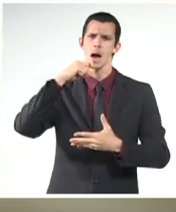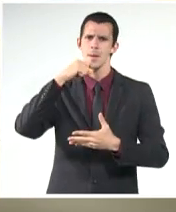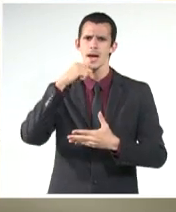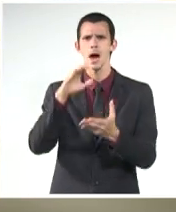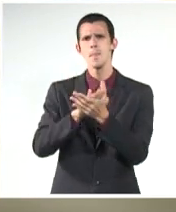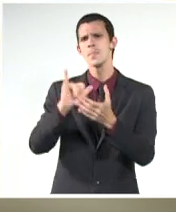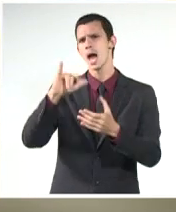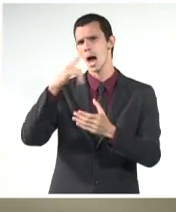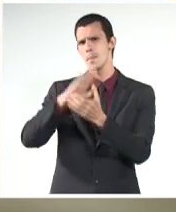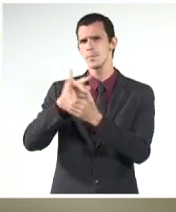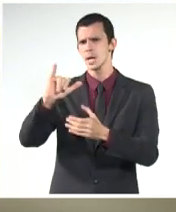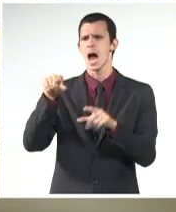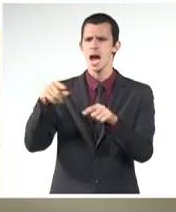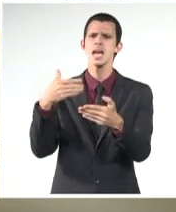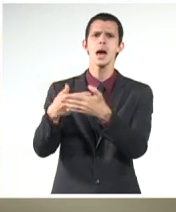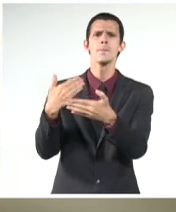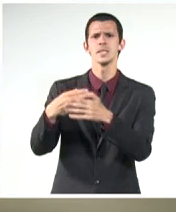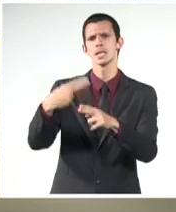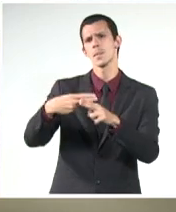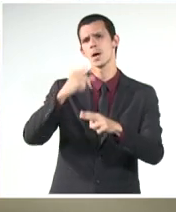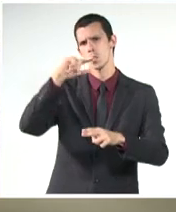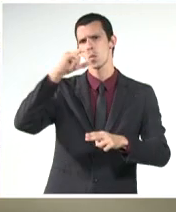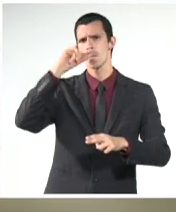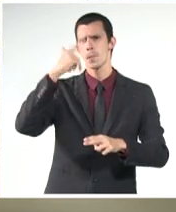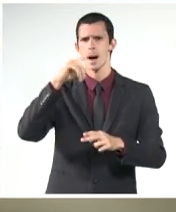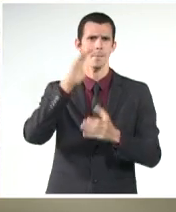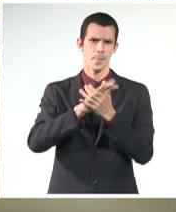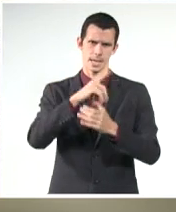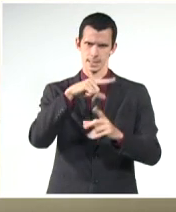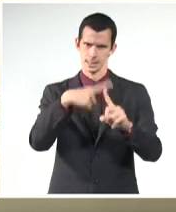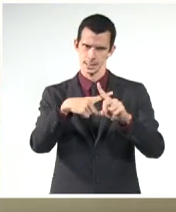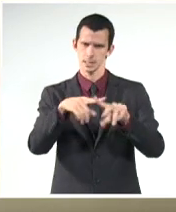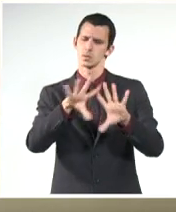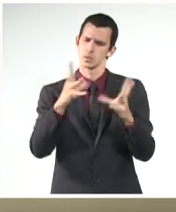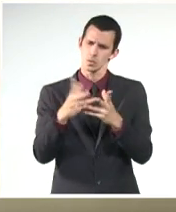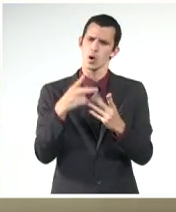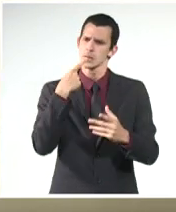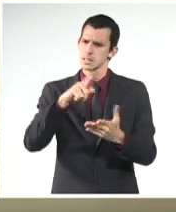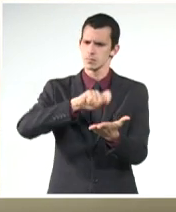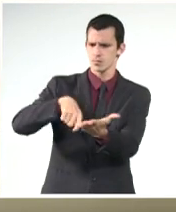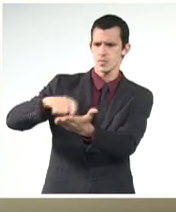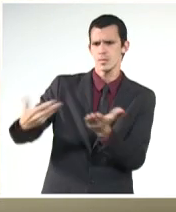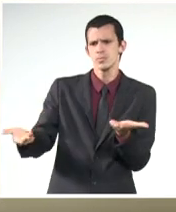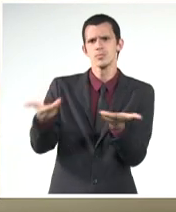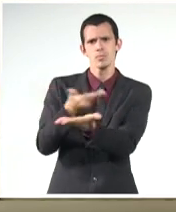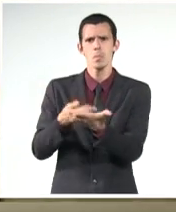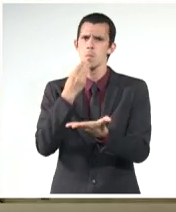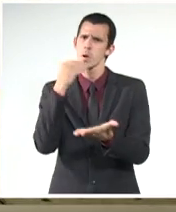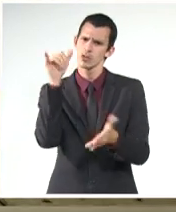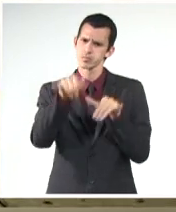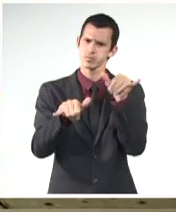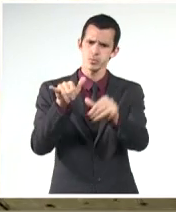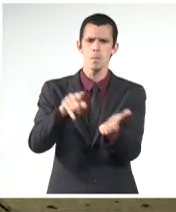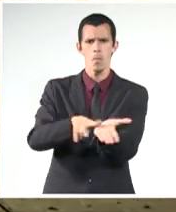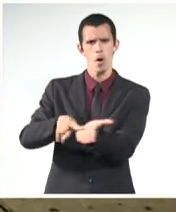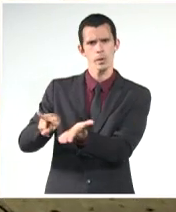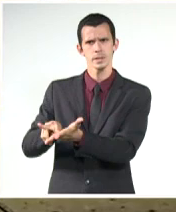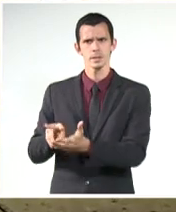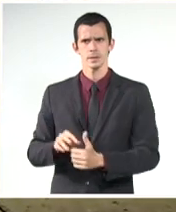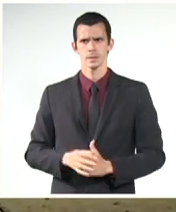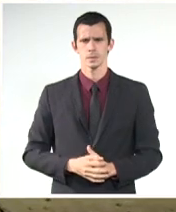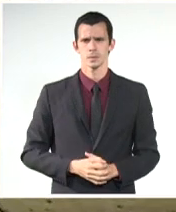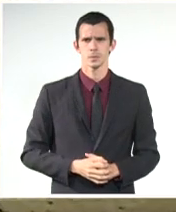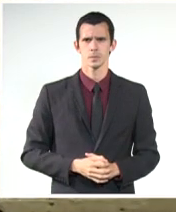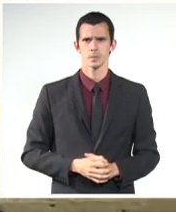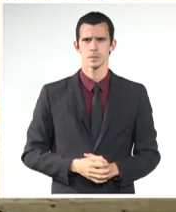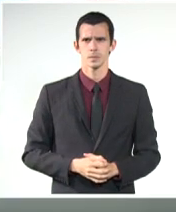Miami a raíz del reciente restablecimiento de las operaciones charter hacia los aeropuertos provinciales. Estos vuelos van